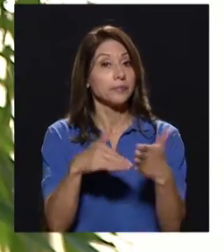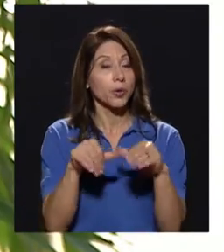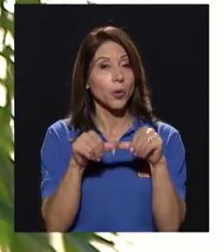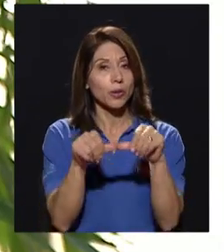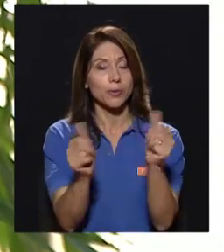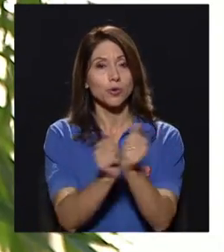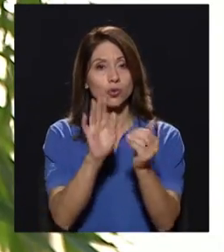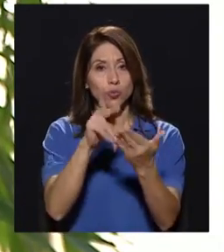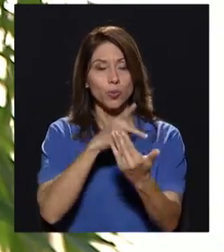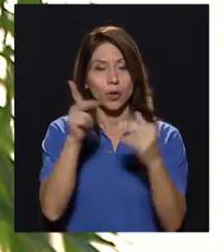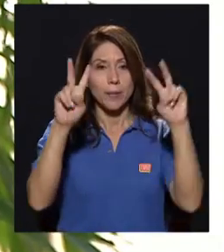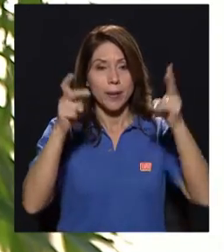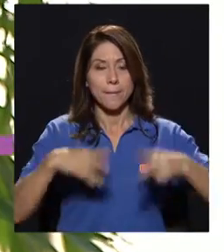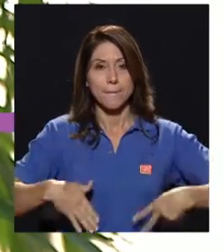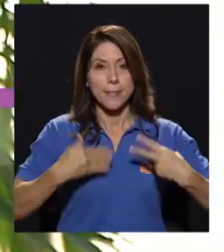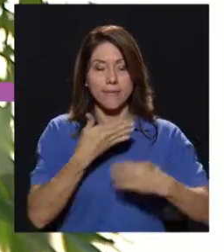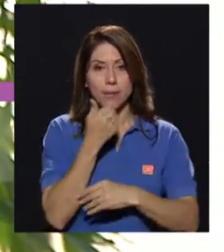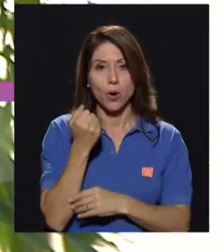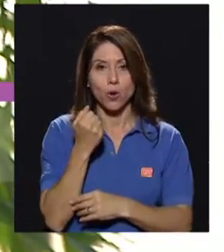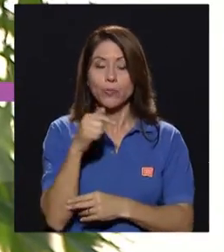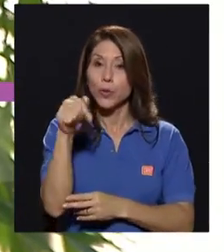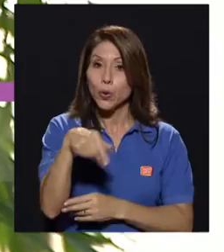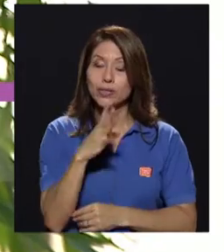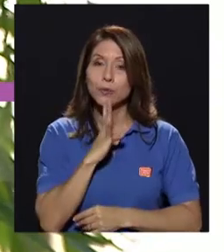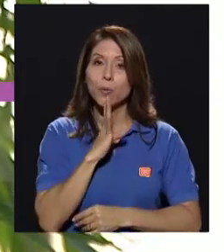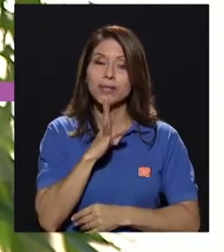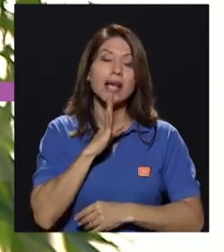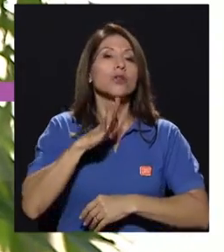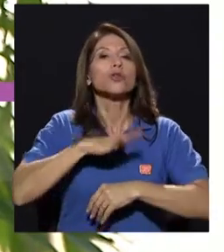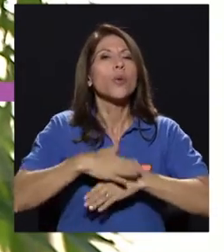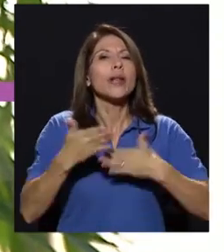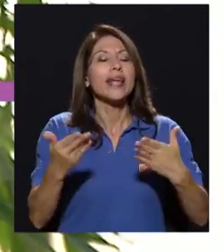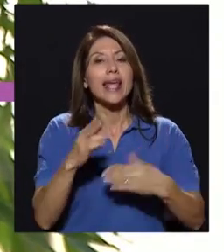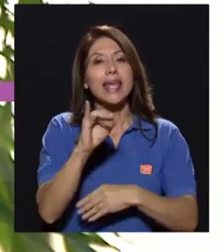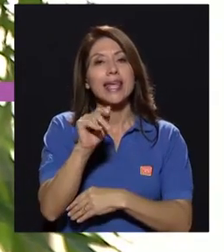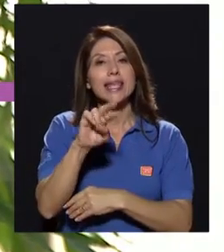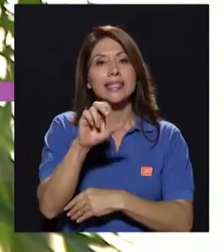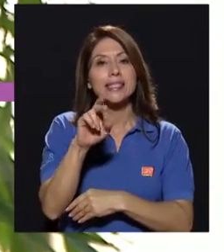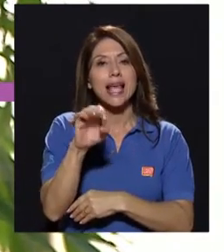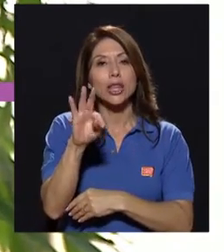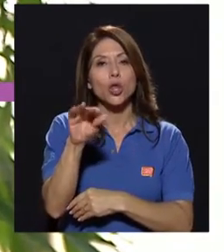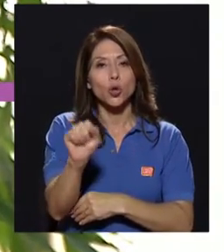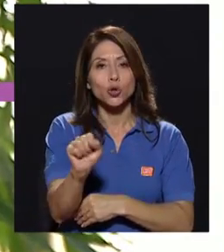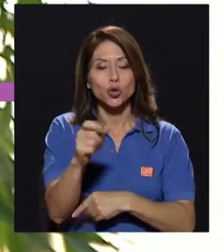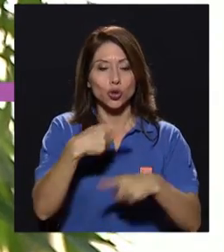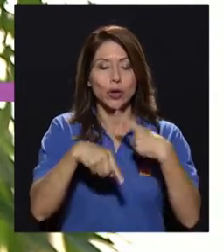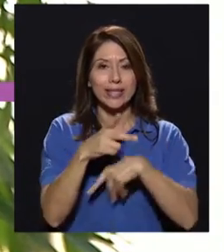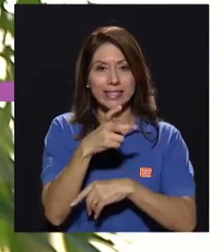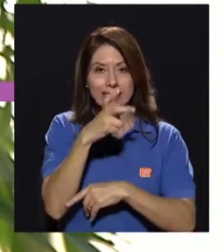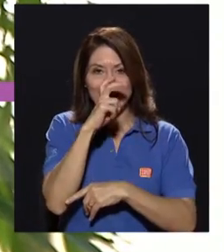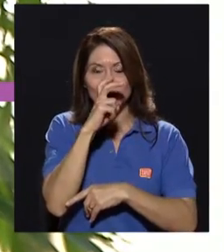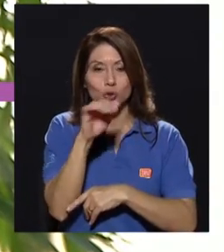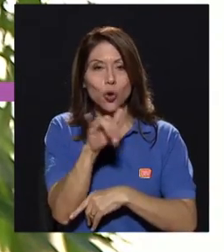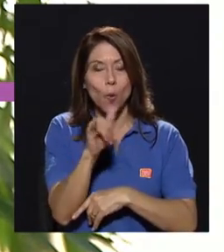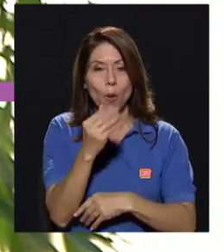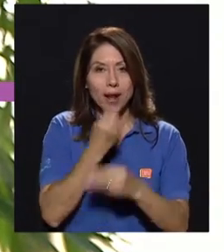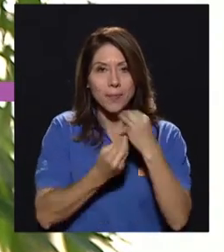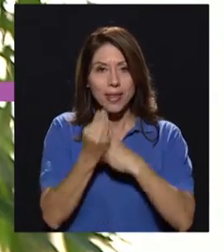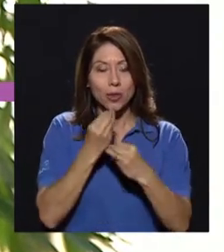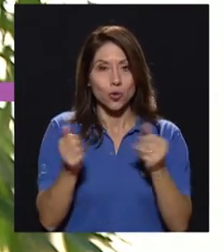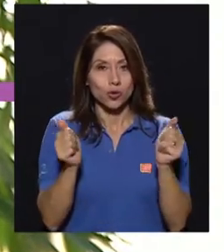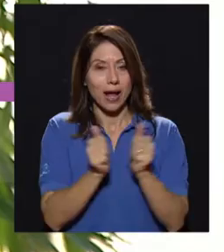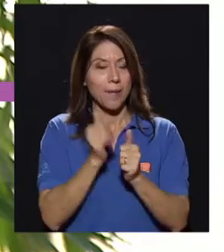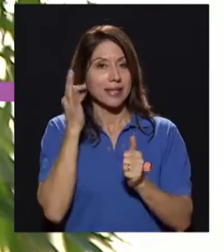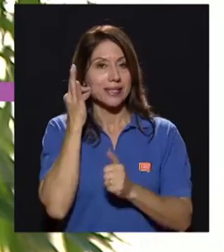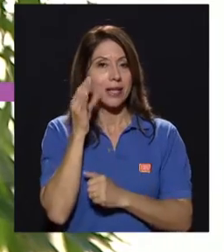Regresamos a su programa Vivir Mejor y hoy estamos conversando acerca de los insectos como alimento. Para ello nos